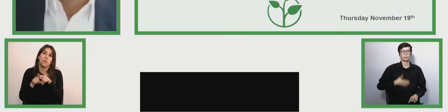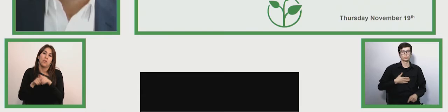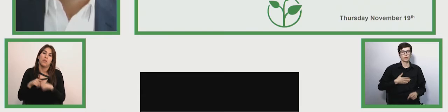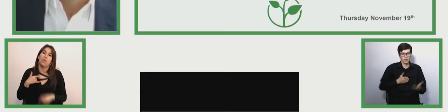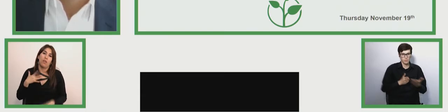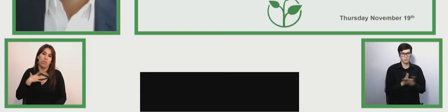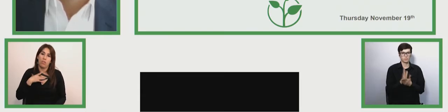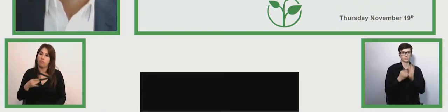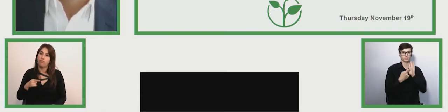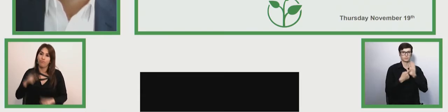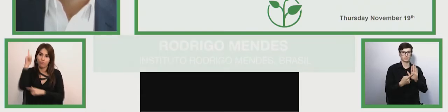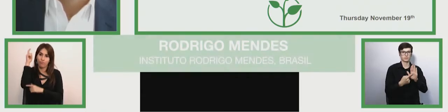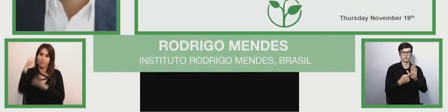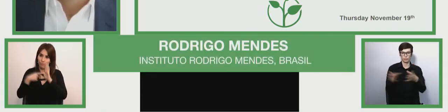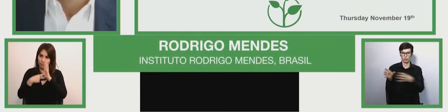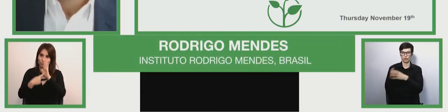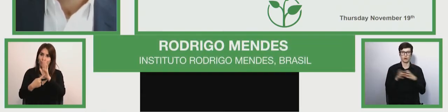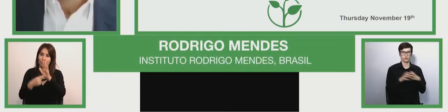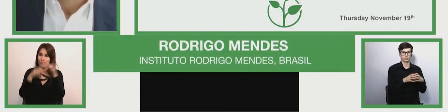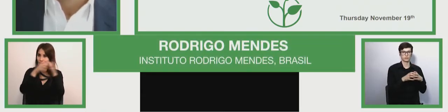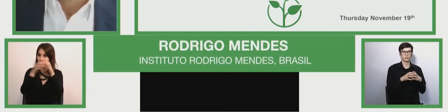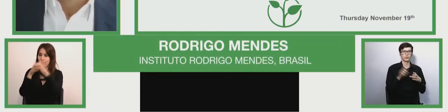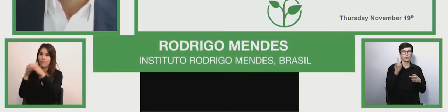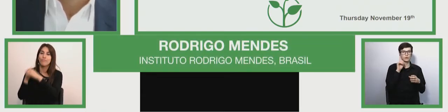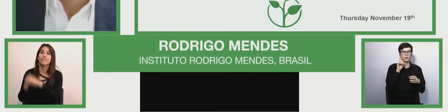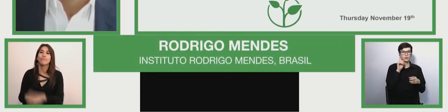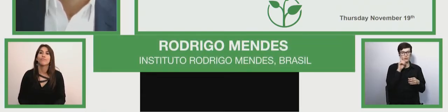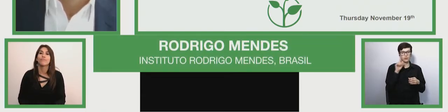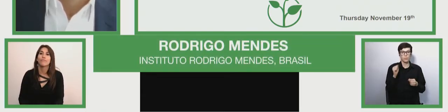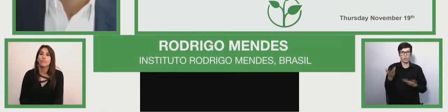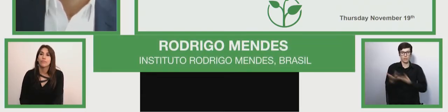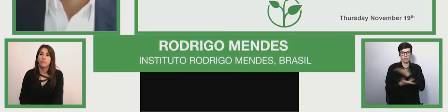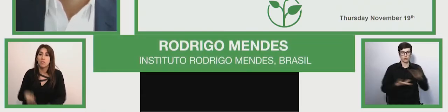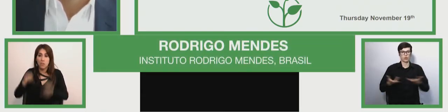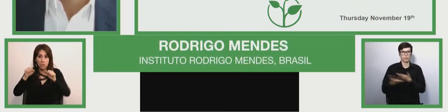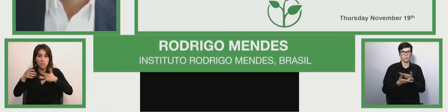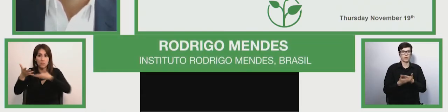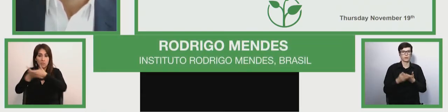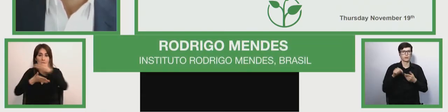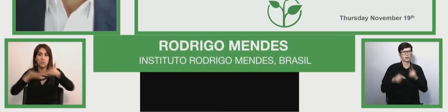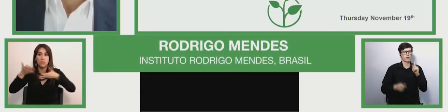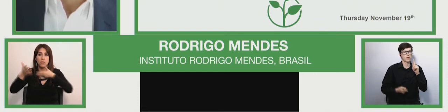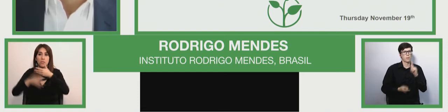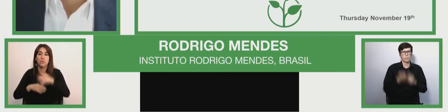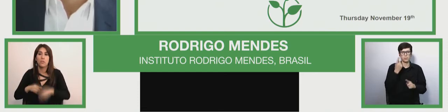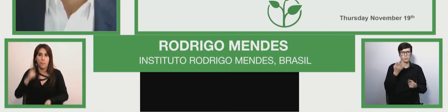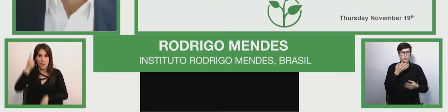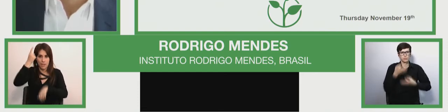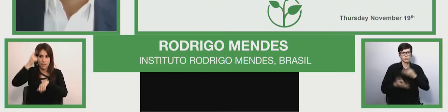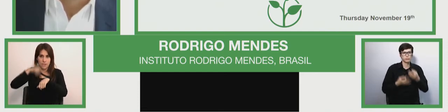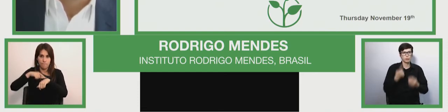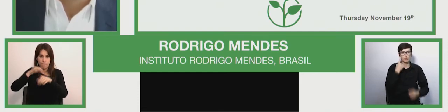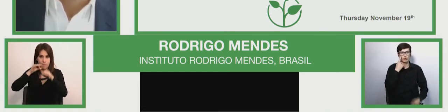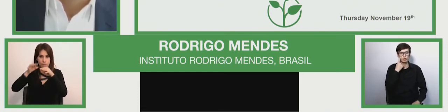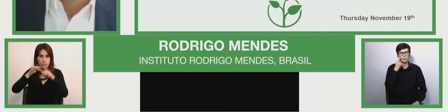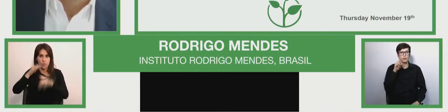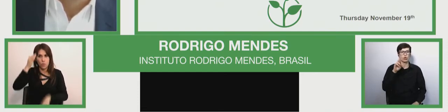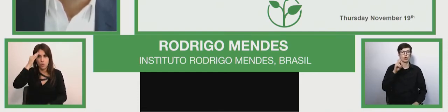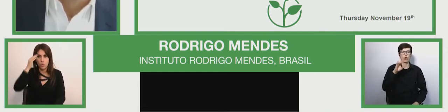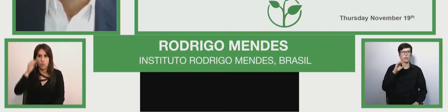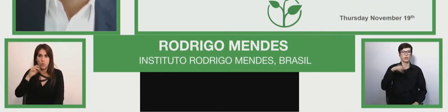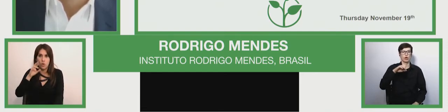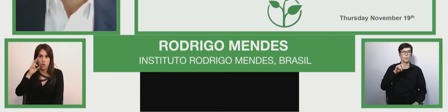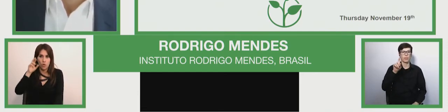presentando nuestra organización si pudieras compartir la primera slide Rodrigo Méndez